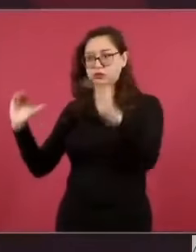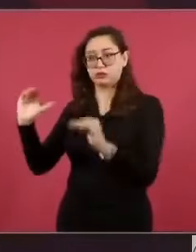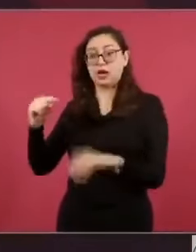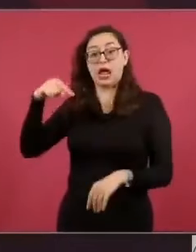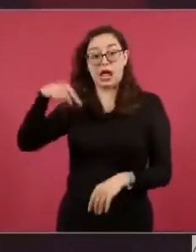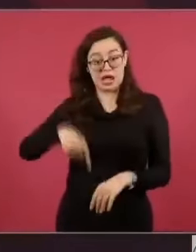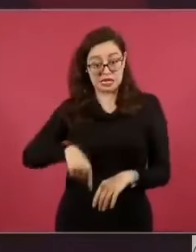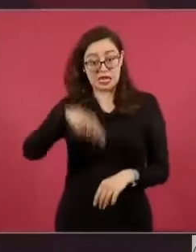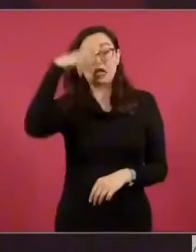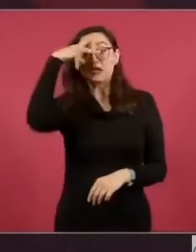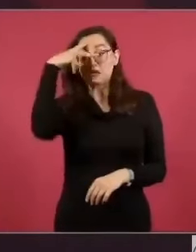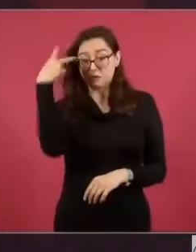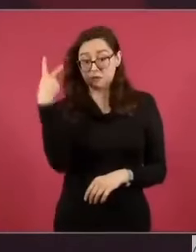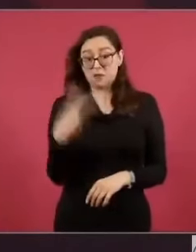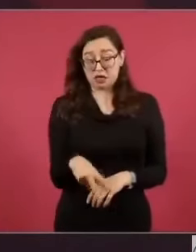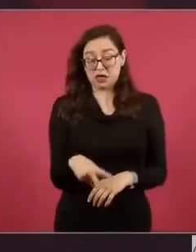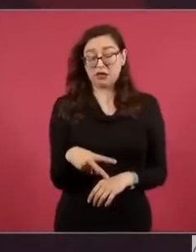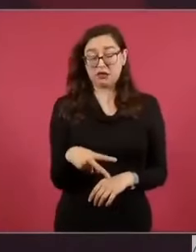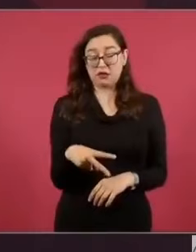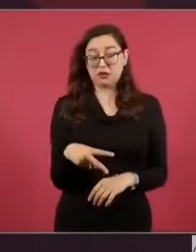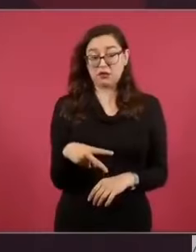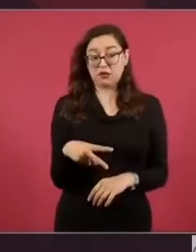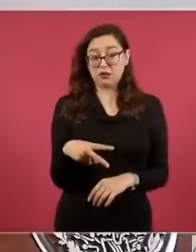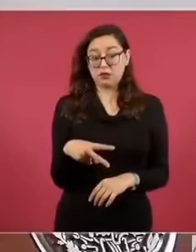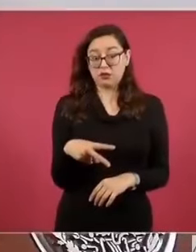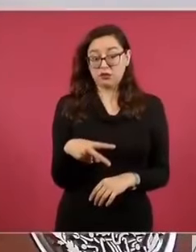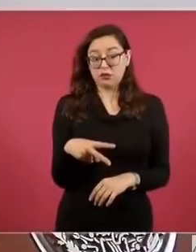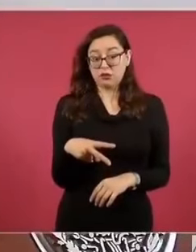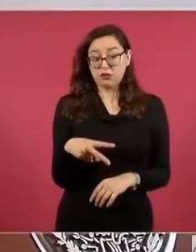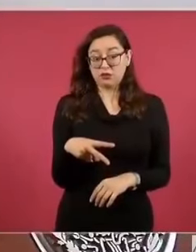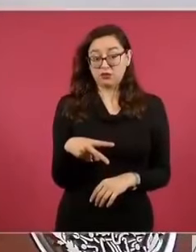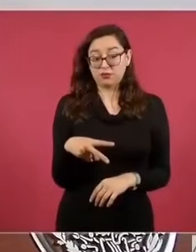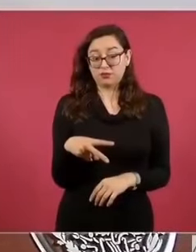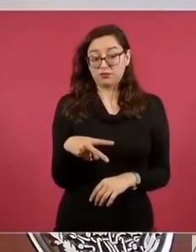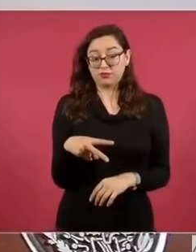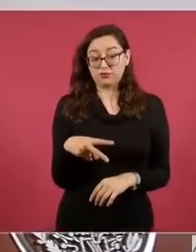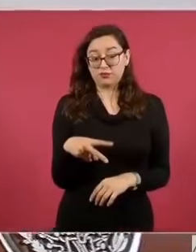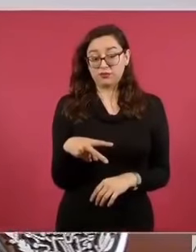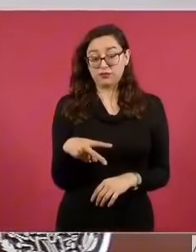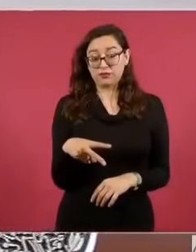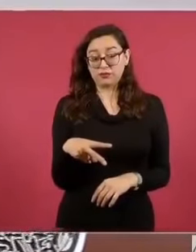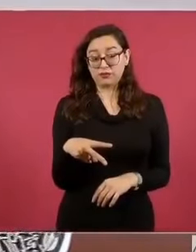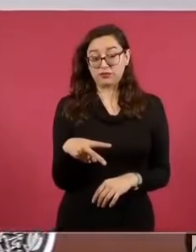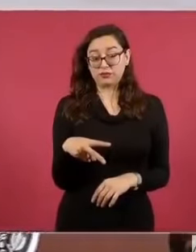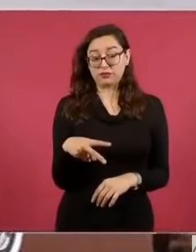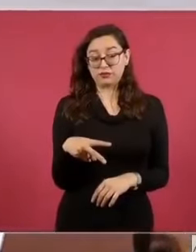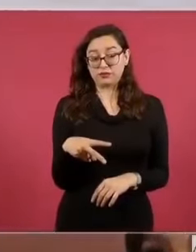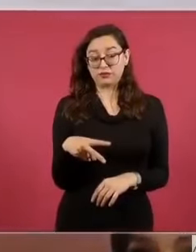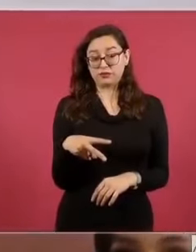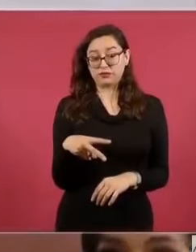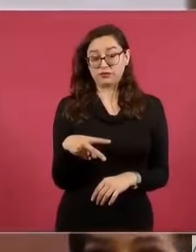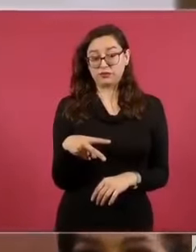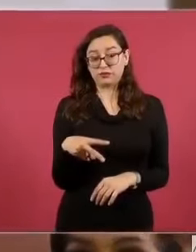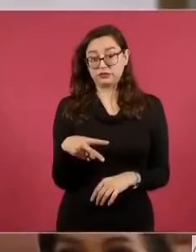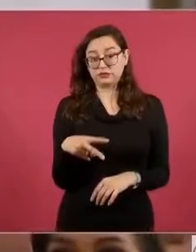hubo una